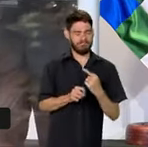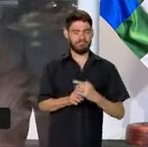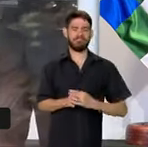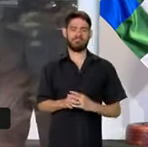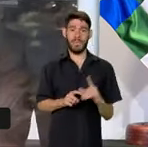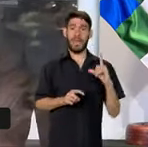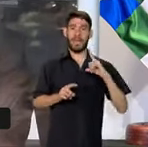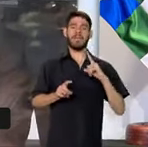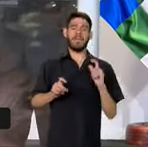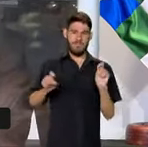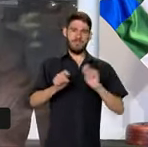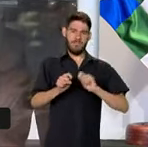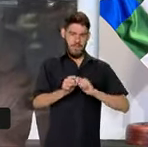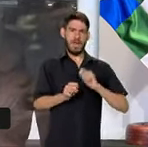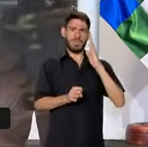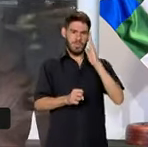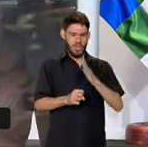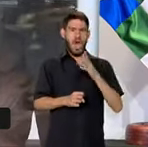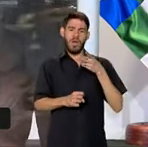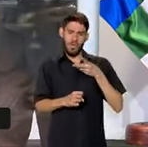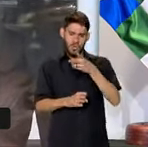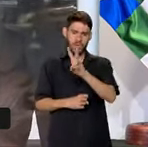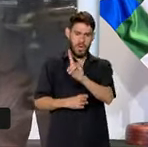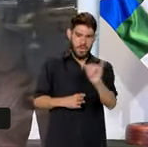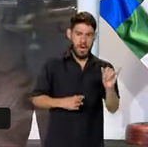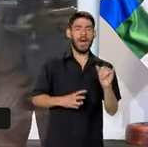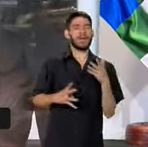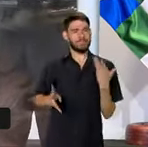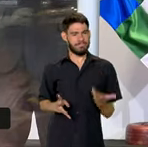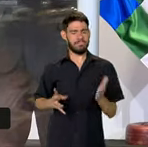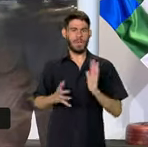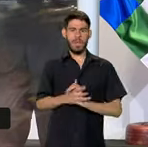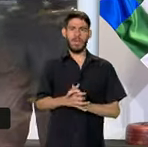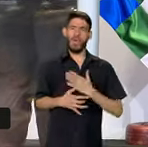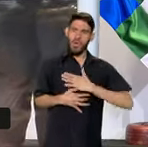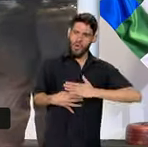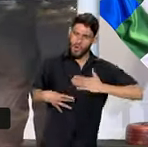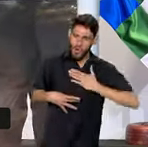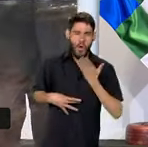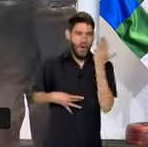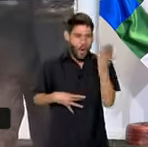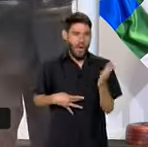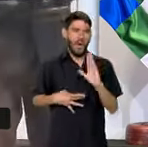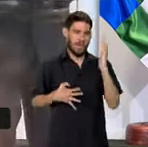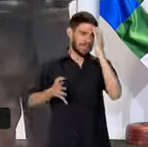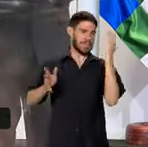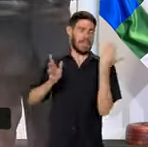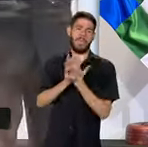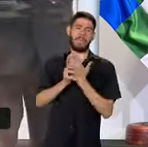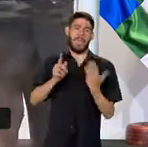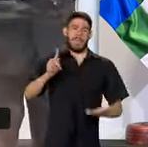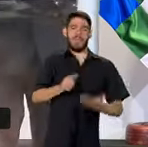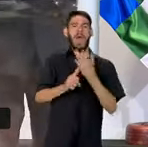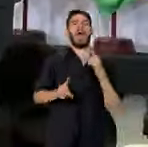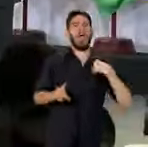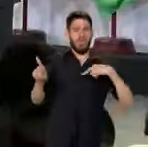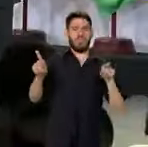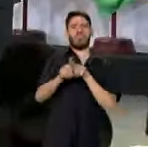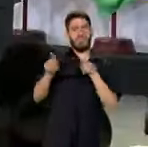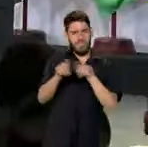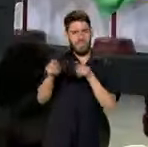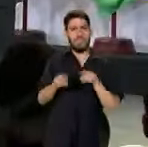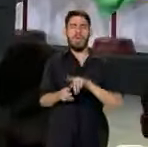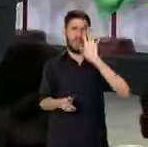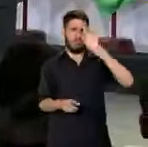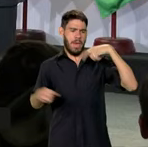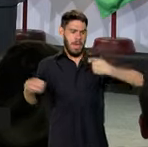Y también que hacer eso. Y vamos continuar haciendo. señor gusta de cumplir la palabra. Yo también tengo este defecto. Yo también tengo este cumplir. Yo tengo